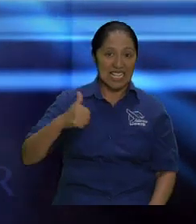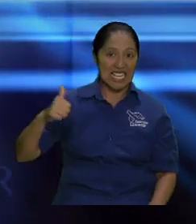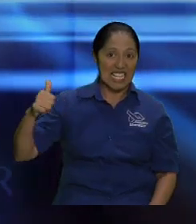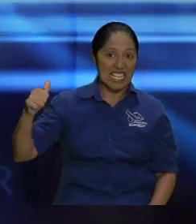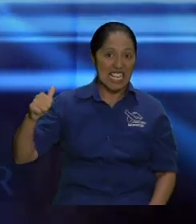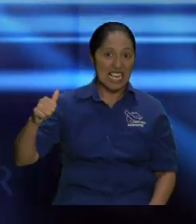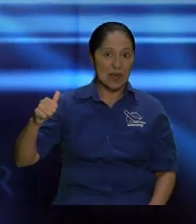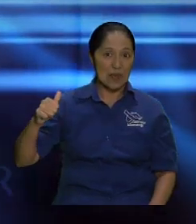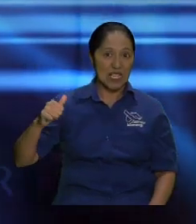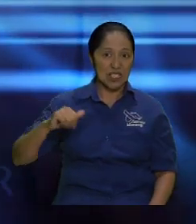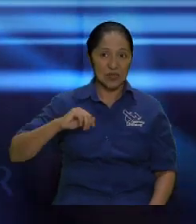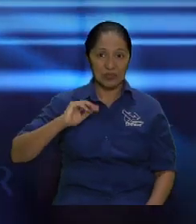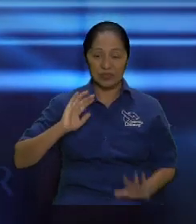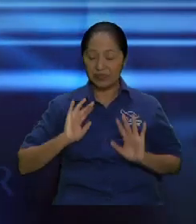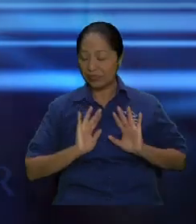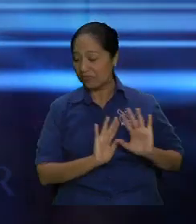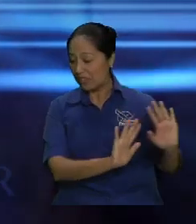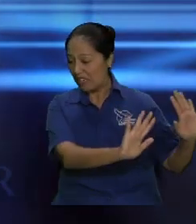aborreció todo alimento